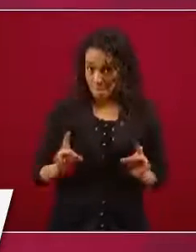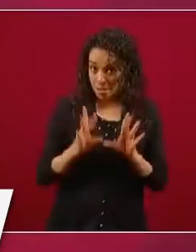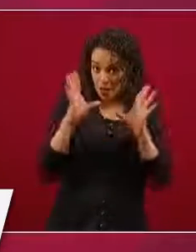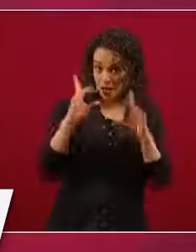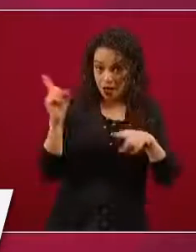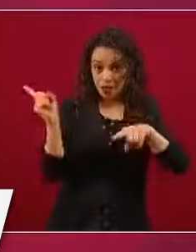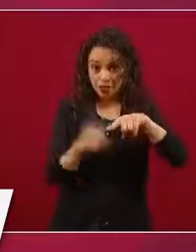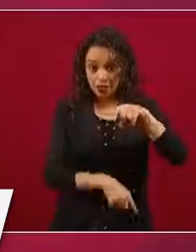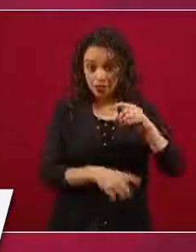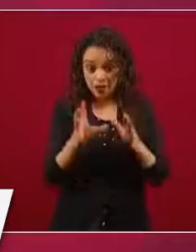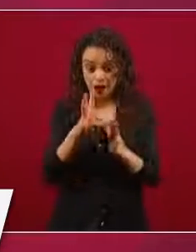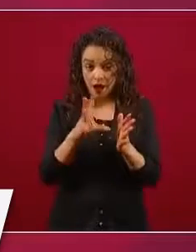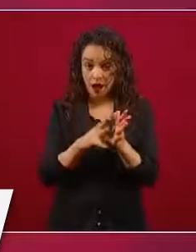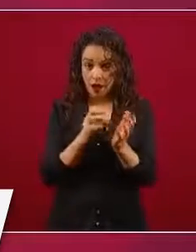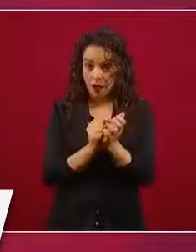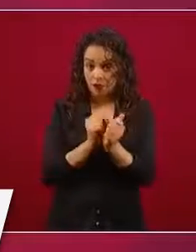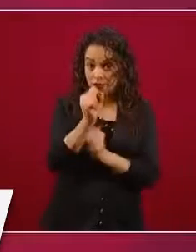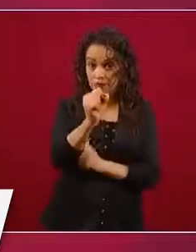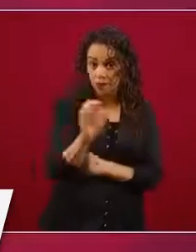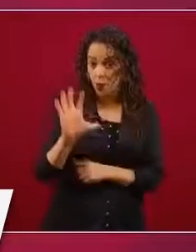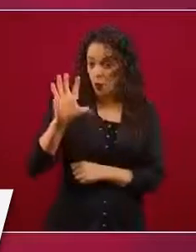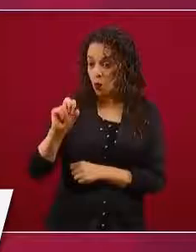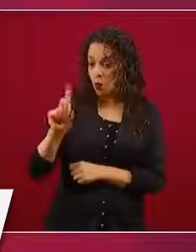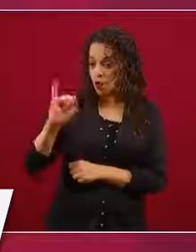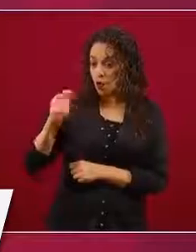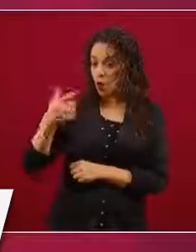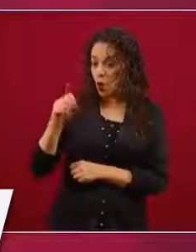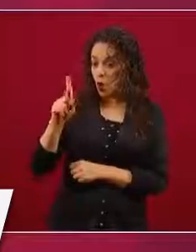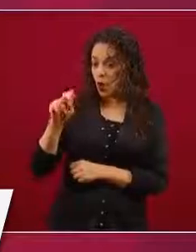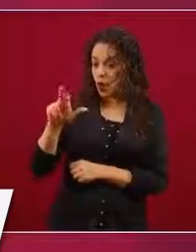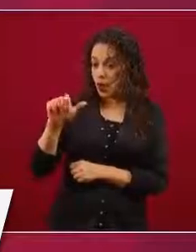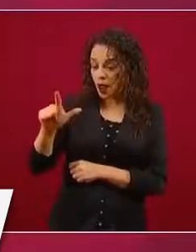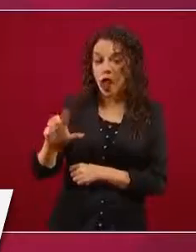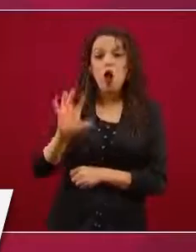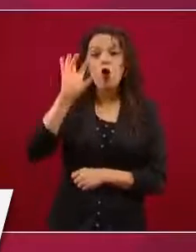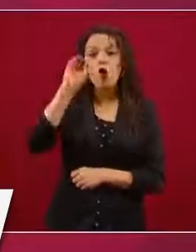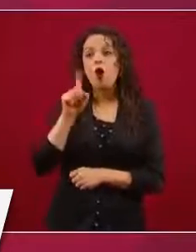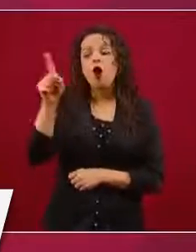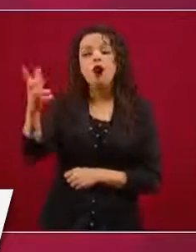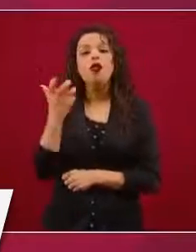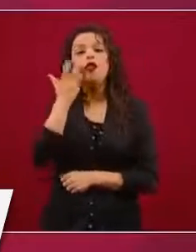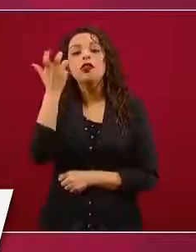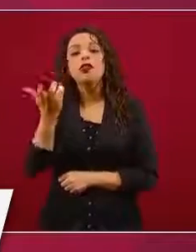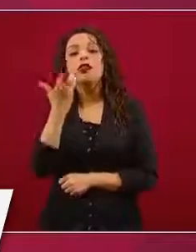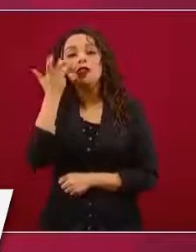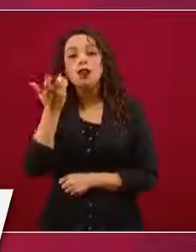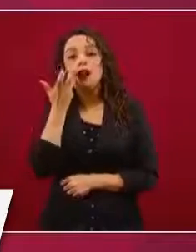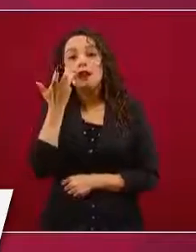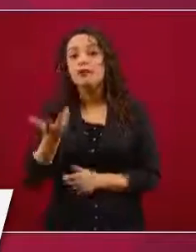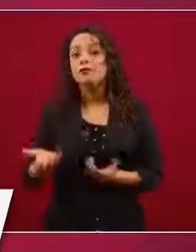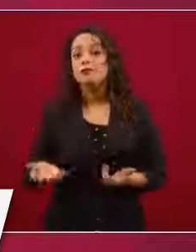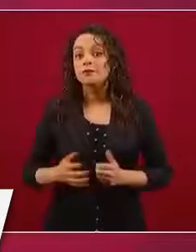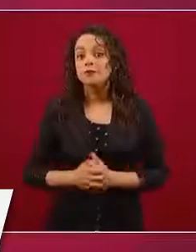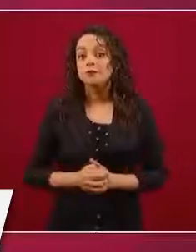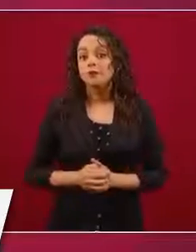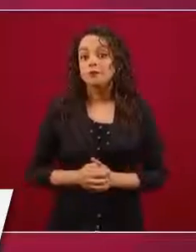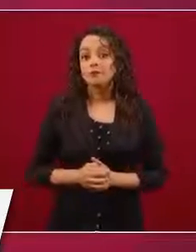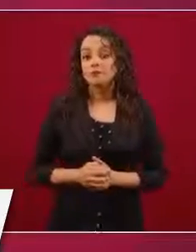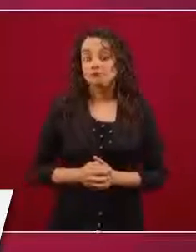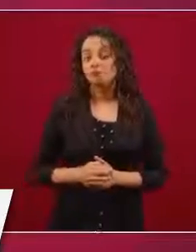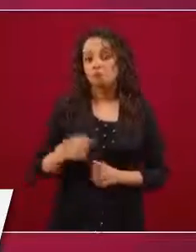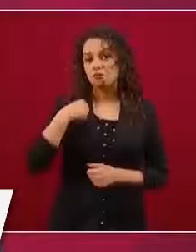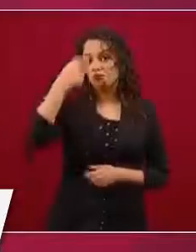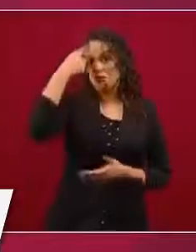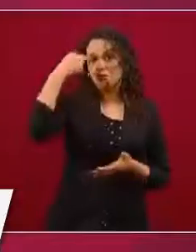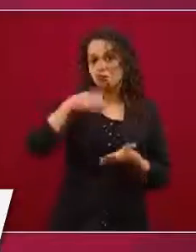o fue deliberado? Yo sostengo que fue deliberado. ¿Quiénes